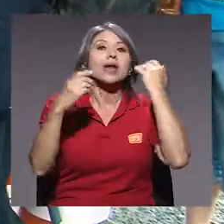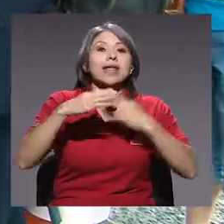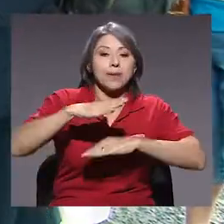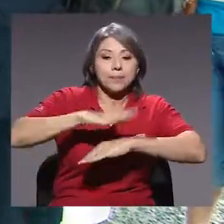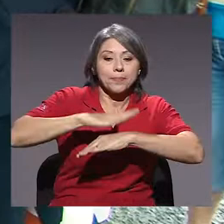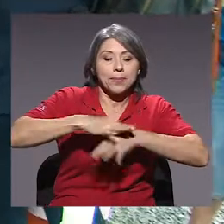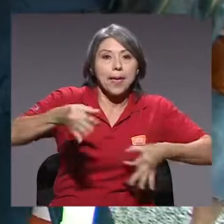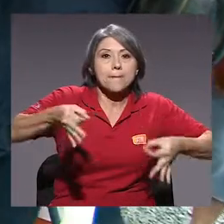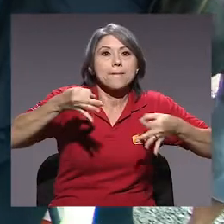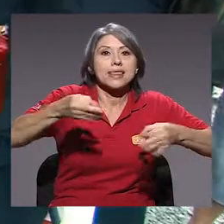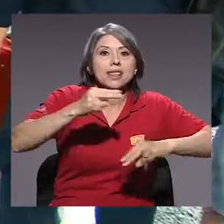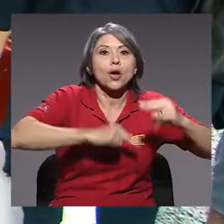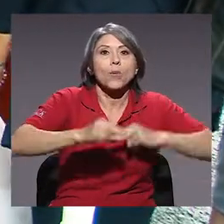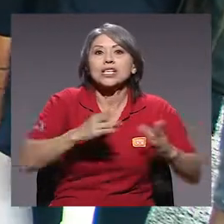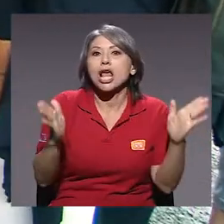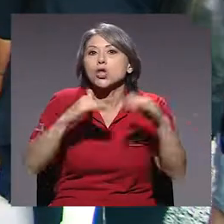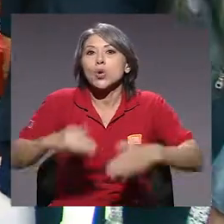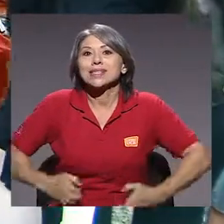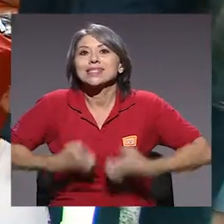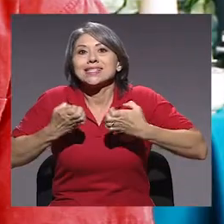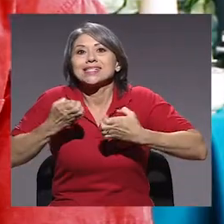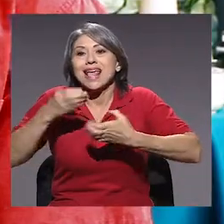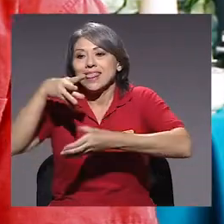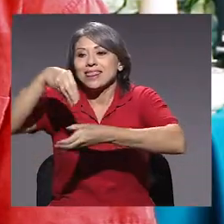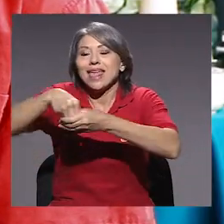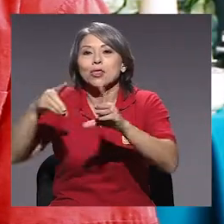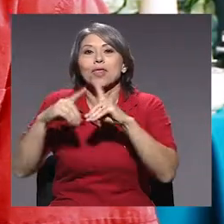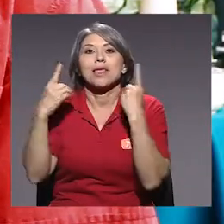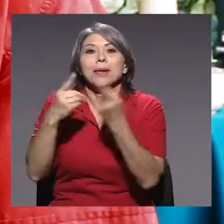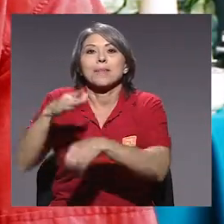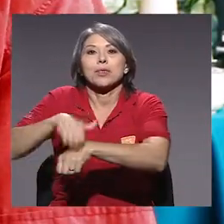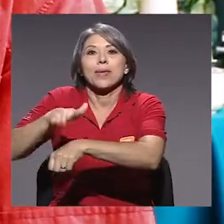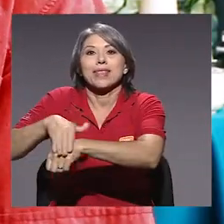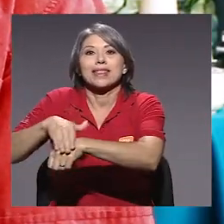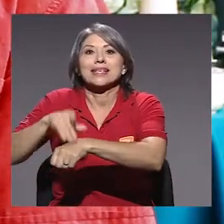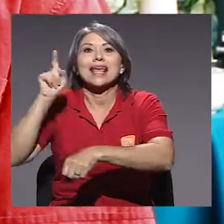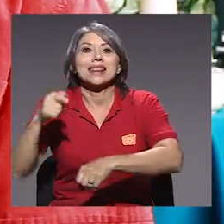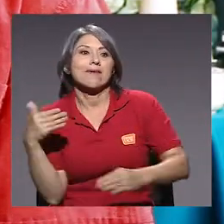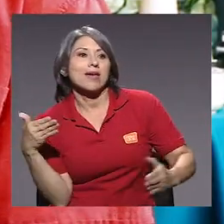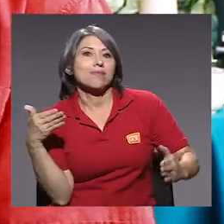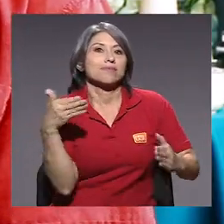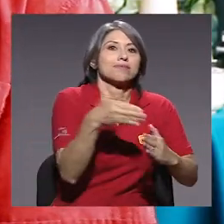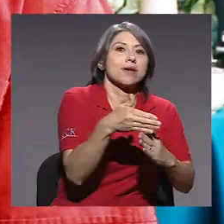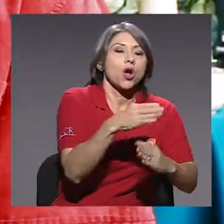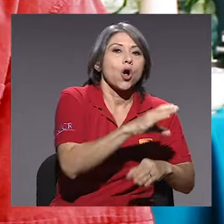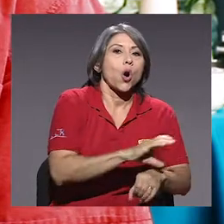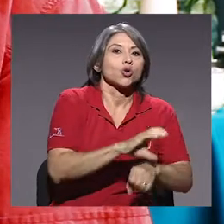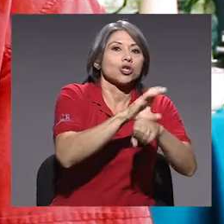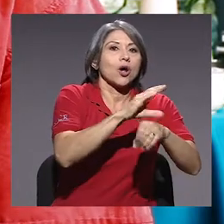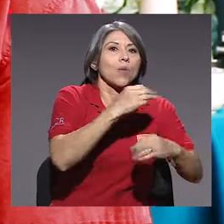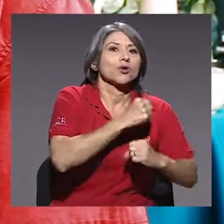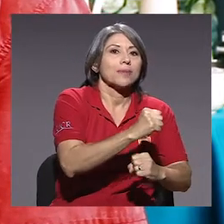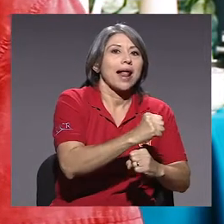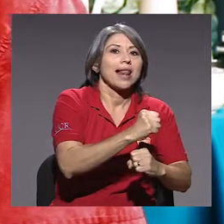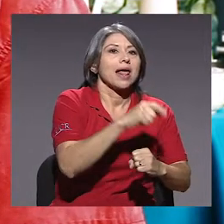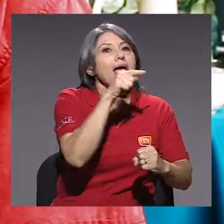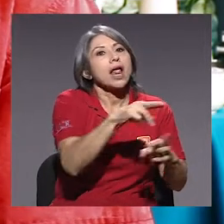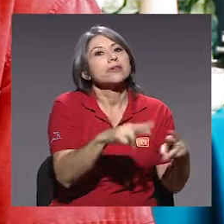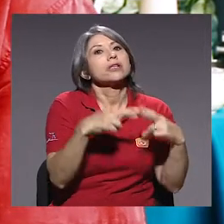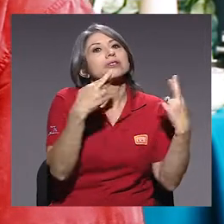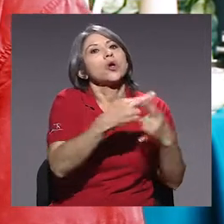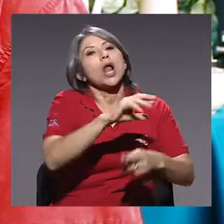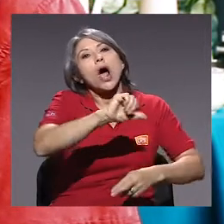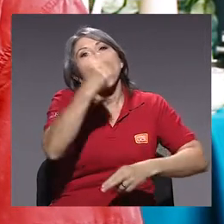Porque esa patente comercial no existe dentro del departamento de patentes. Hay que pedírsela directamente al consejo municipal que sesiona otro día,